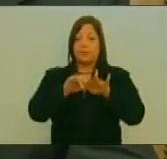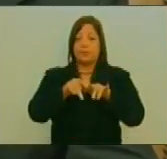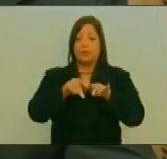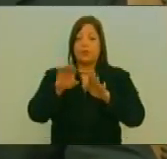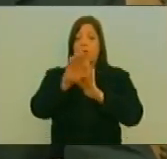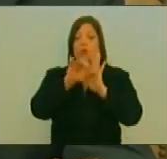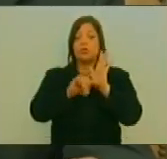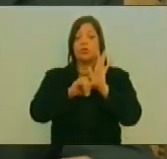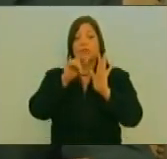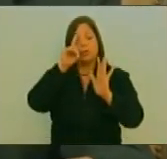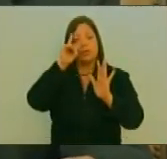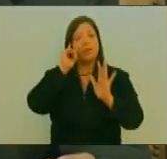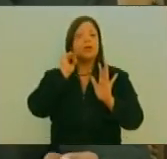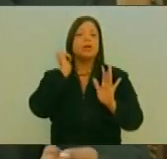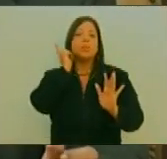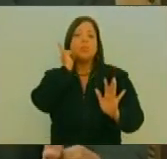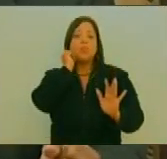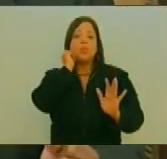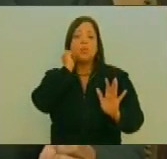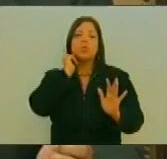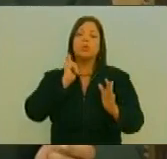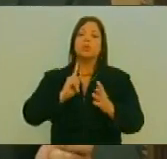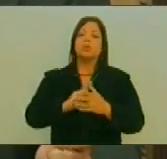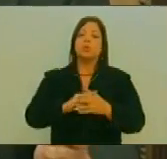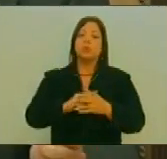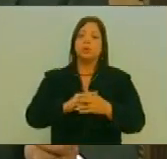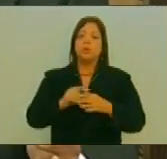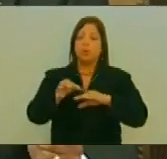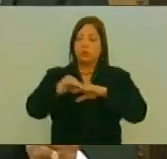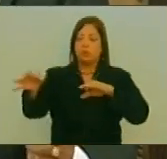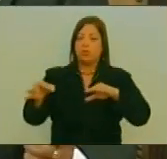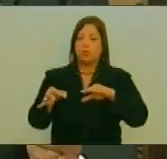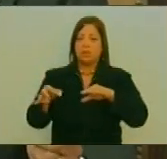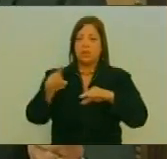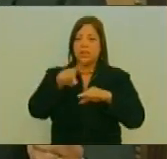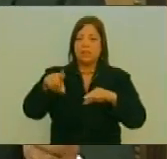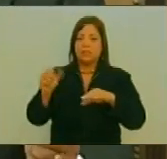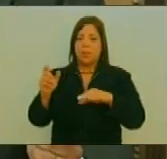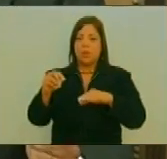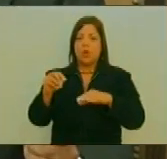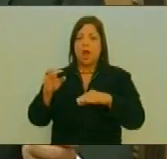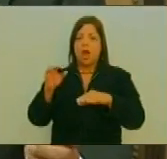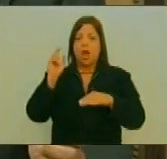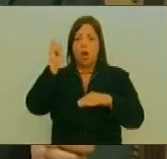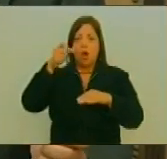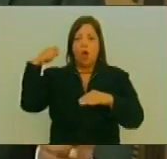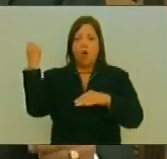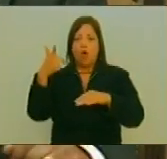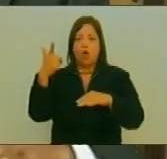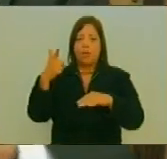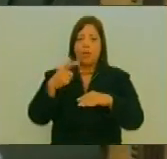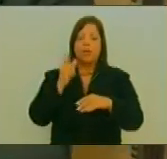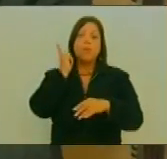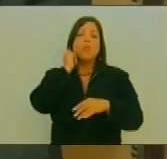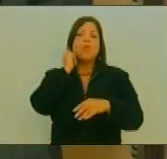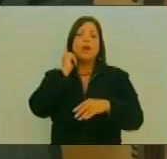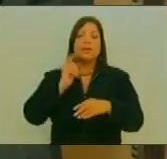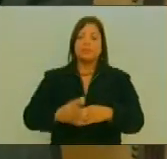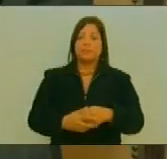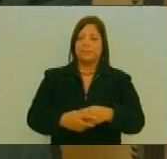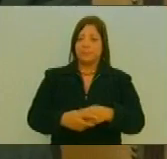Constituyente Territorial Por el Municipio Ezequiel Zamora Del estado Cogedes Erika Del Valle